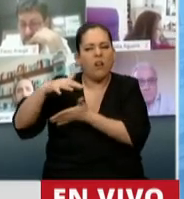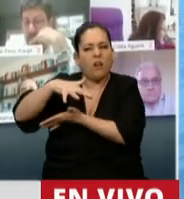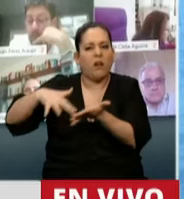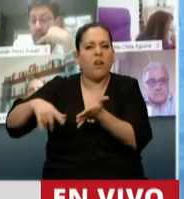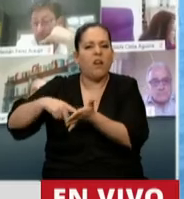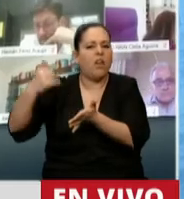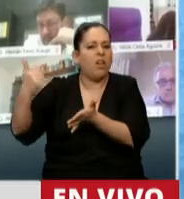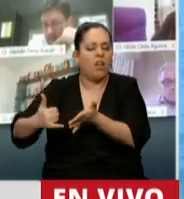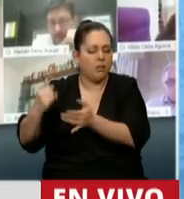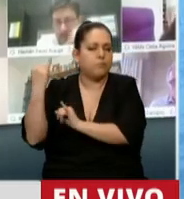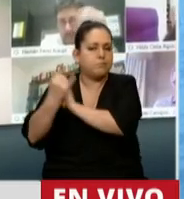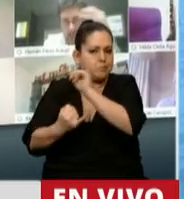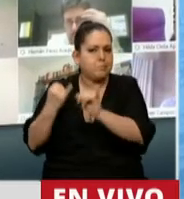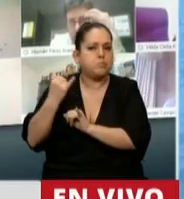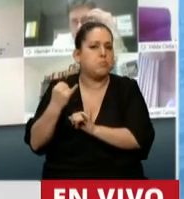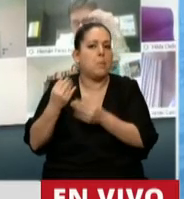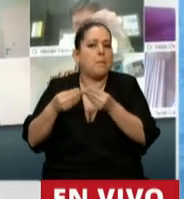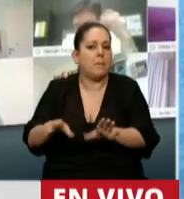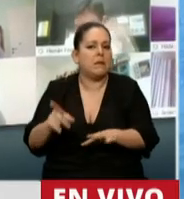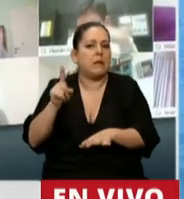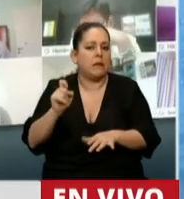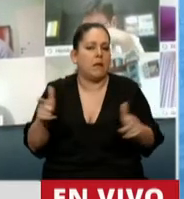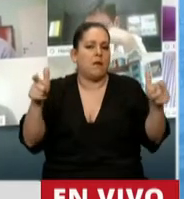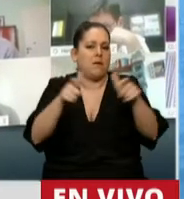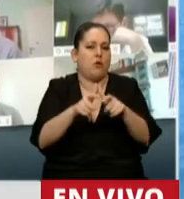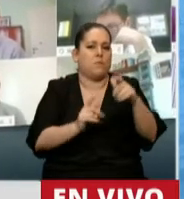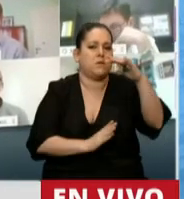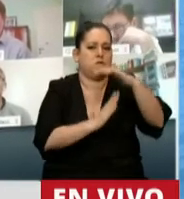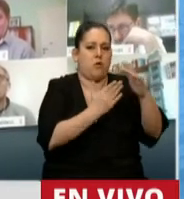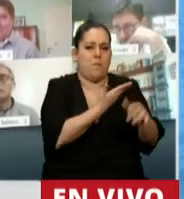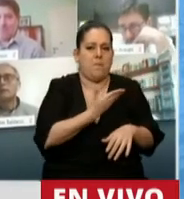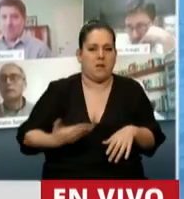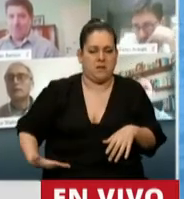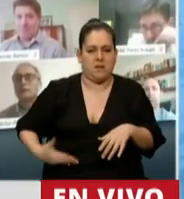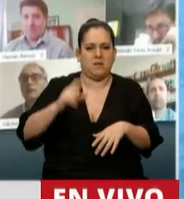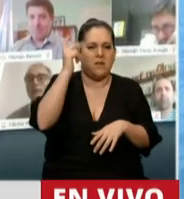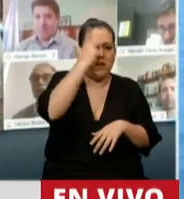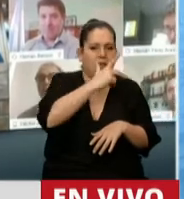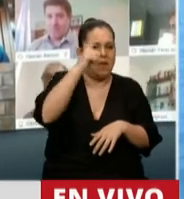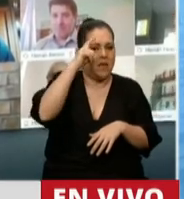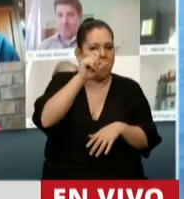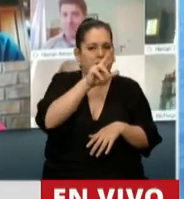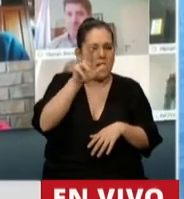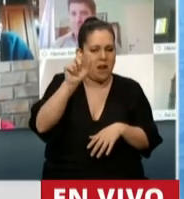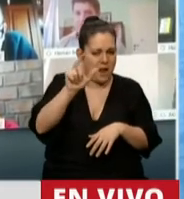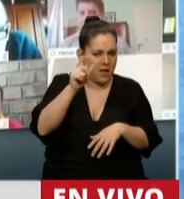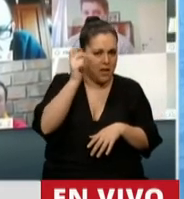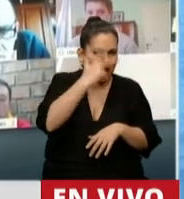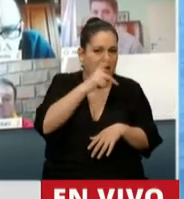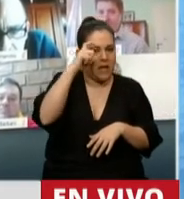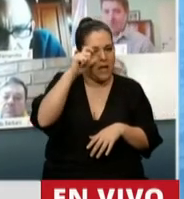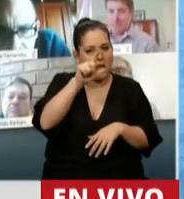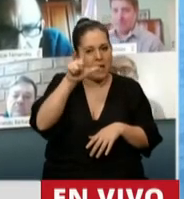proyecto, comenzando por el Presidente de la Comisión, Carlos Heller, los compañeros Casareto, Rechenberger,